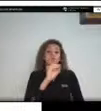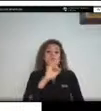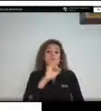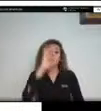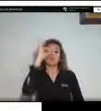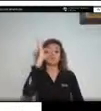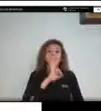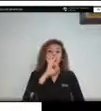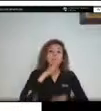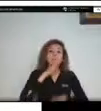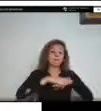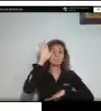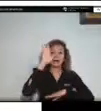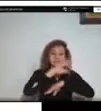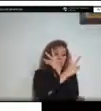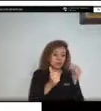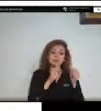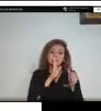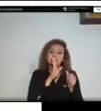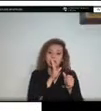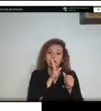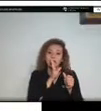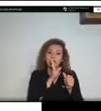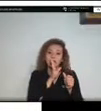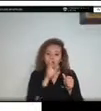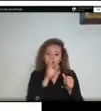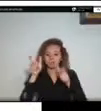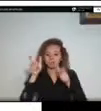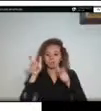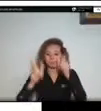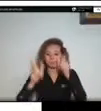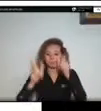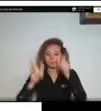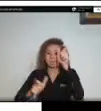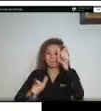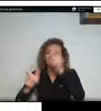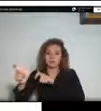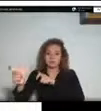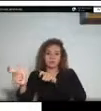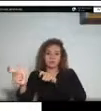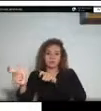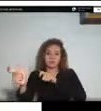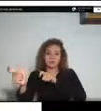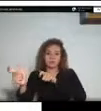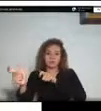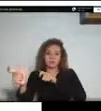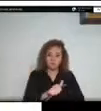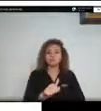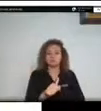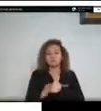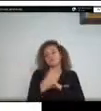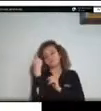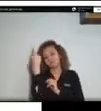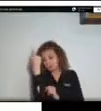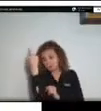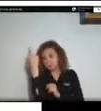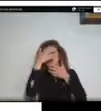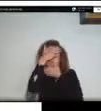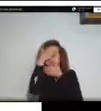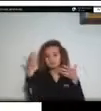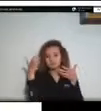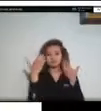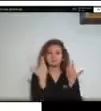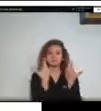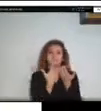asociados a intervención de terceros involuntarios nuevamente reitero lo que tiene que ver con válvulas ilícitas y